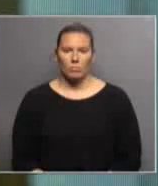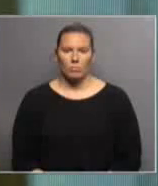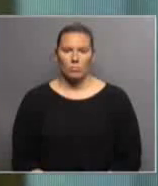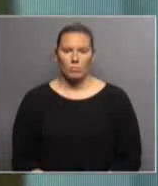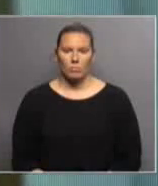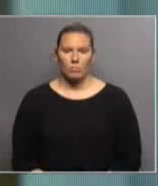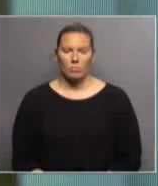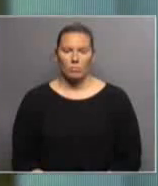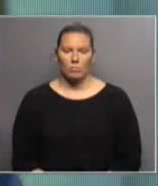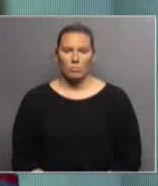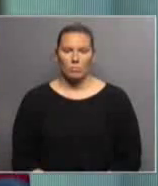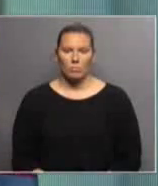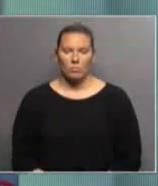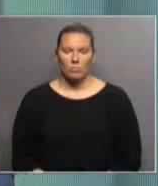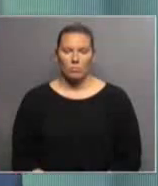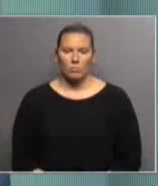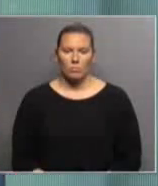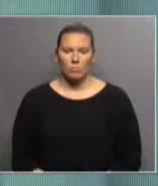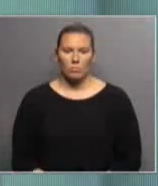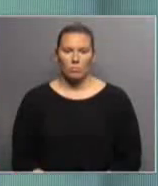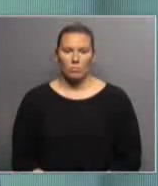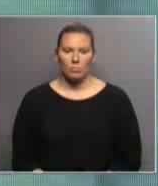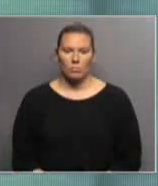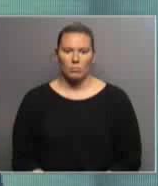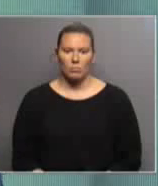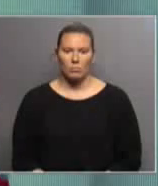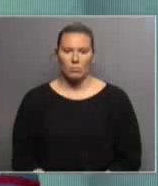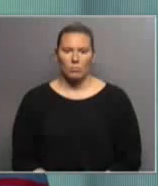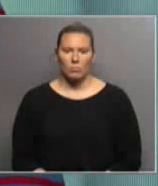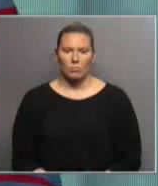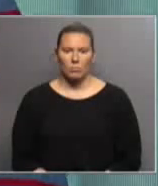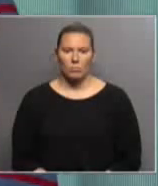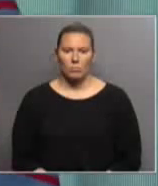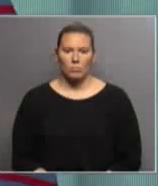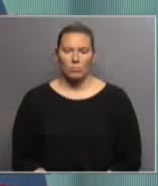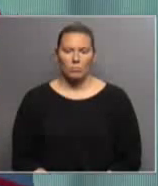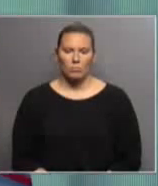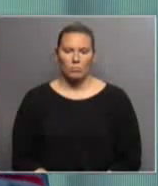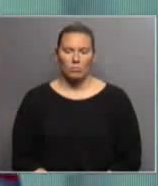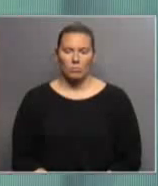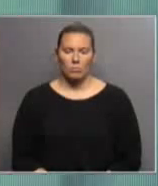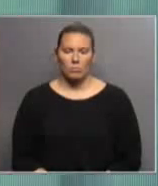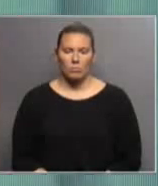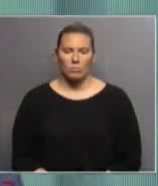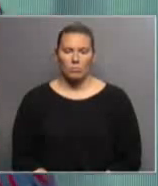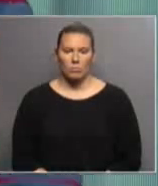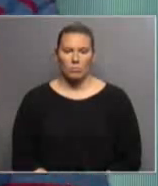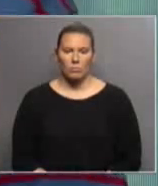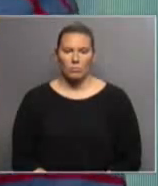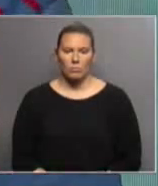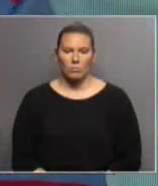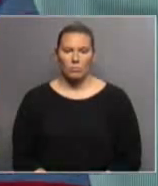Montevideo es muy distinto. Ya hay profesores sordos que dan la currícula en lengua de señas